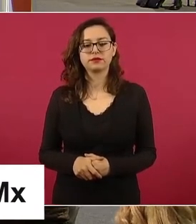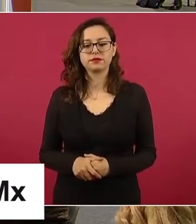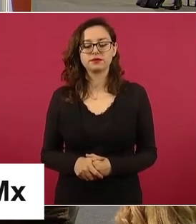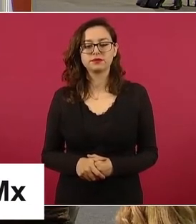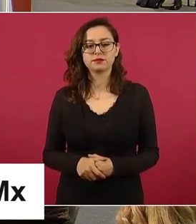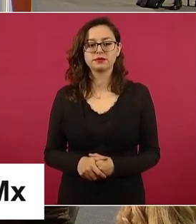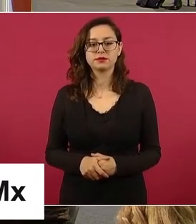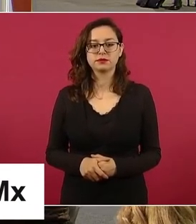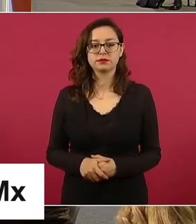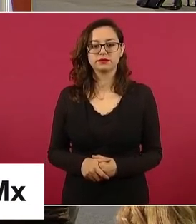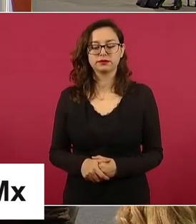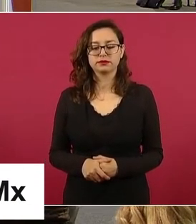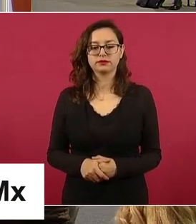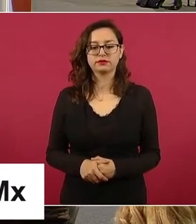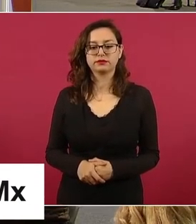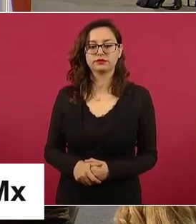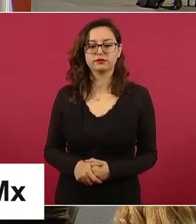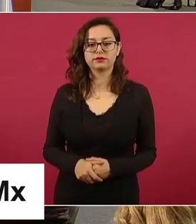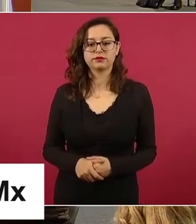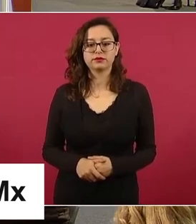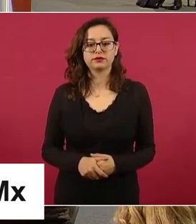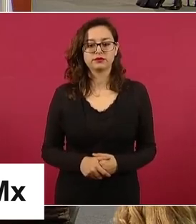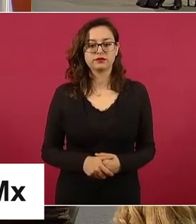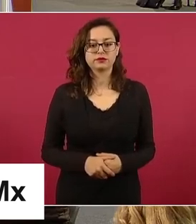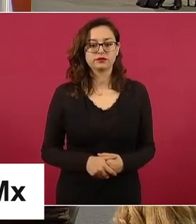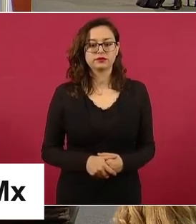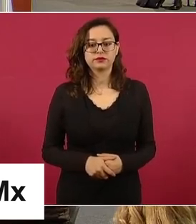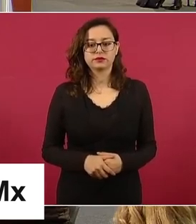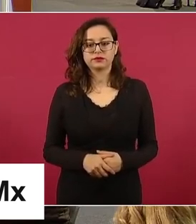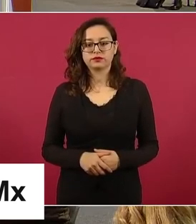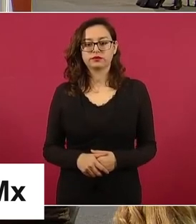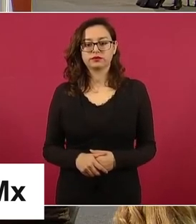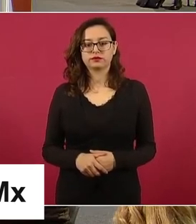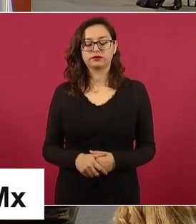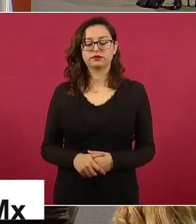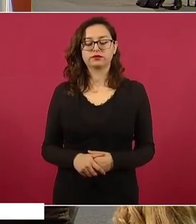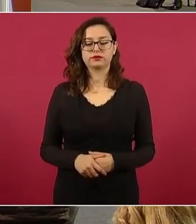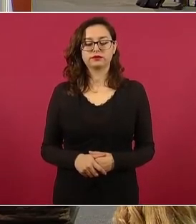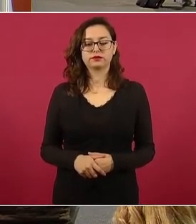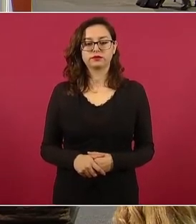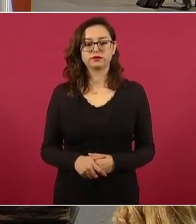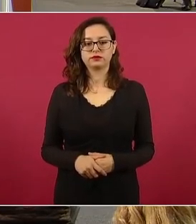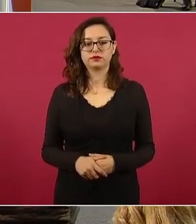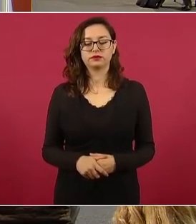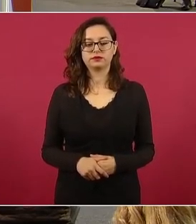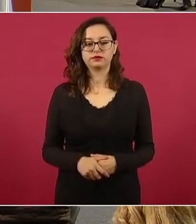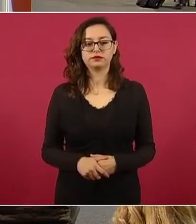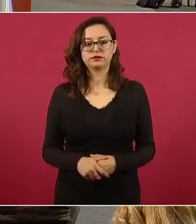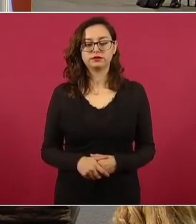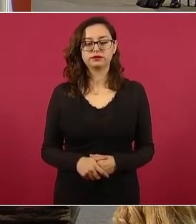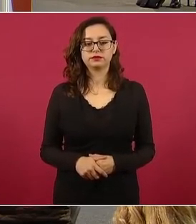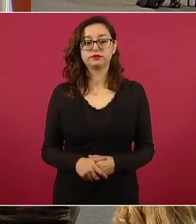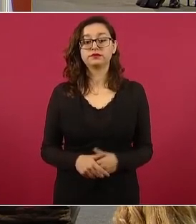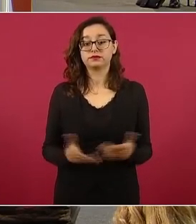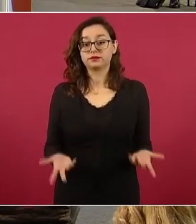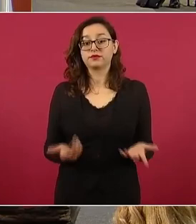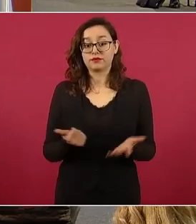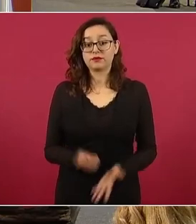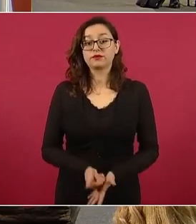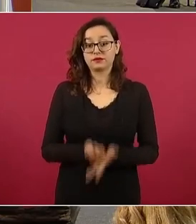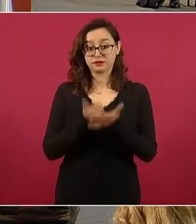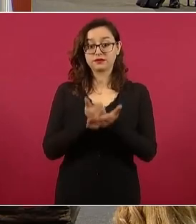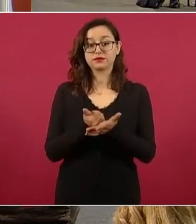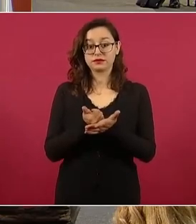pero esto nos ayuda mucho porque el precio también